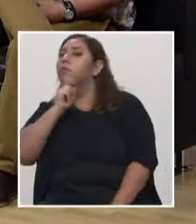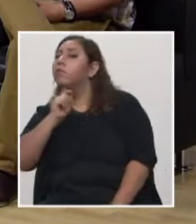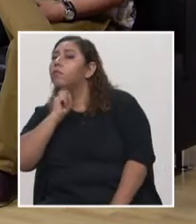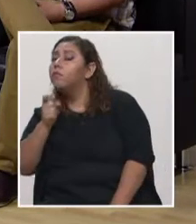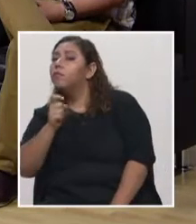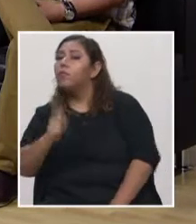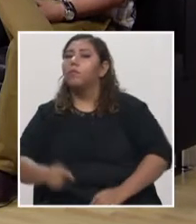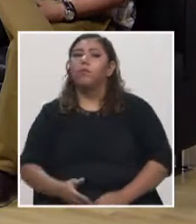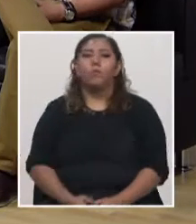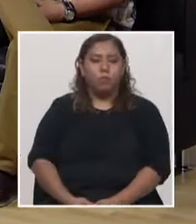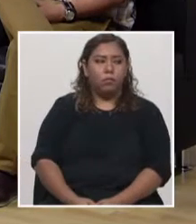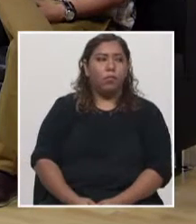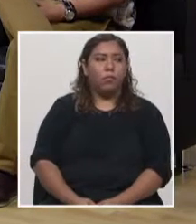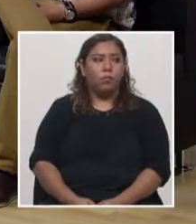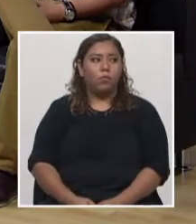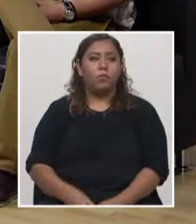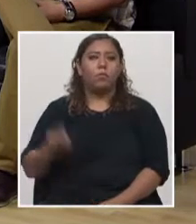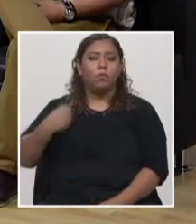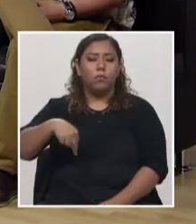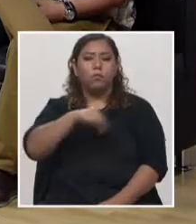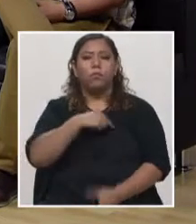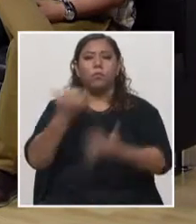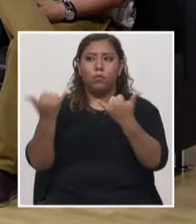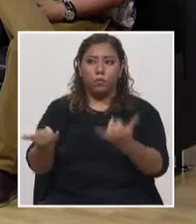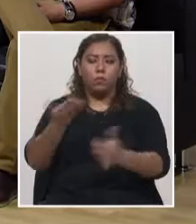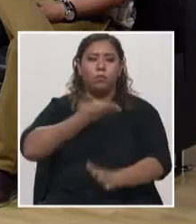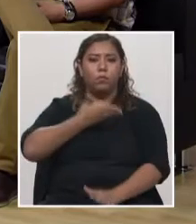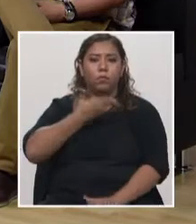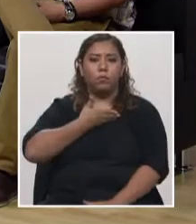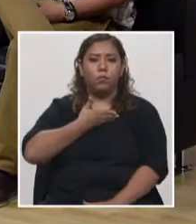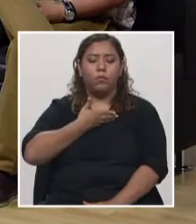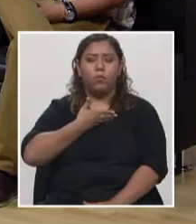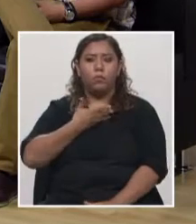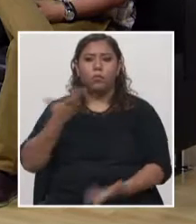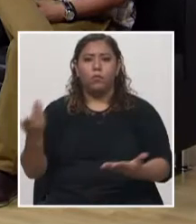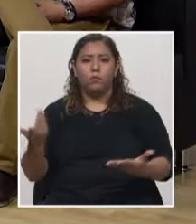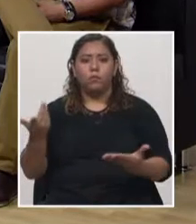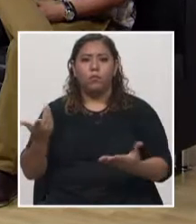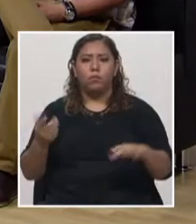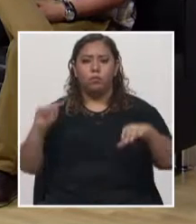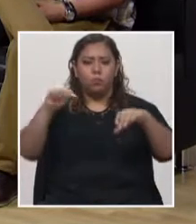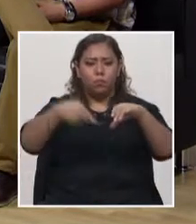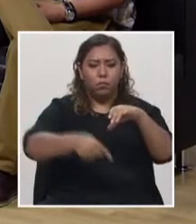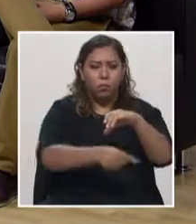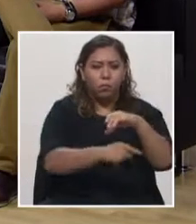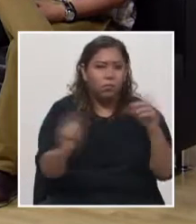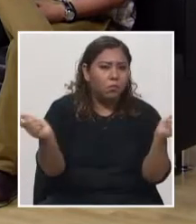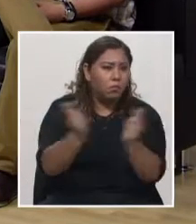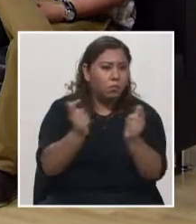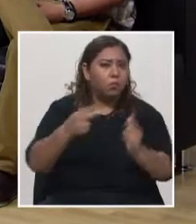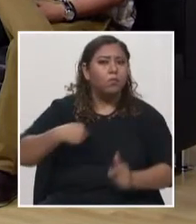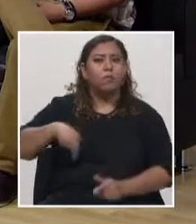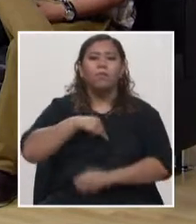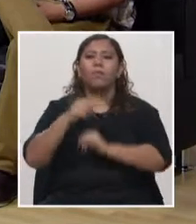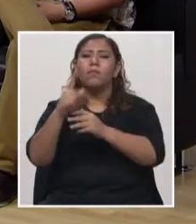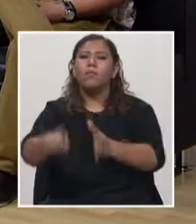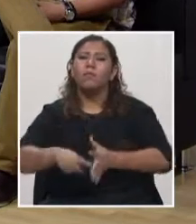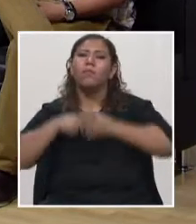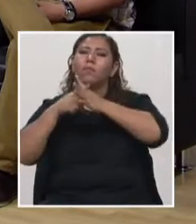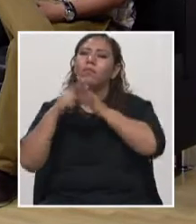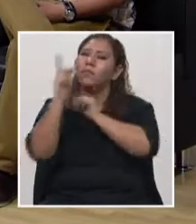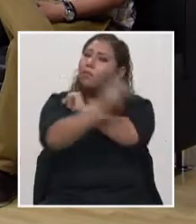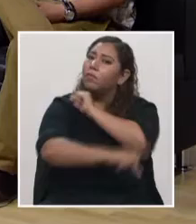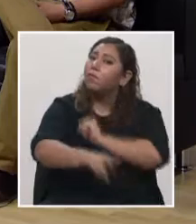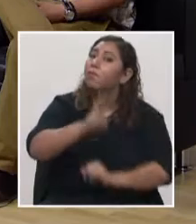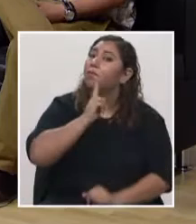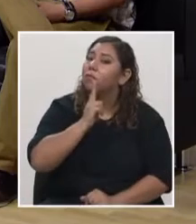Así es. Actualmente nosotros tenemos una minería pequeña. Somos un país que viene empezando en el tema. Recordemos